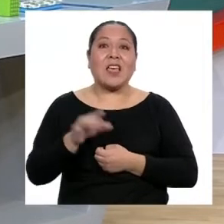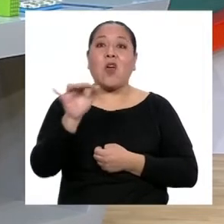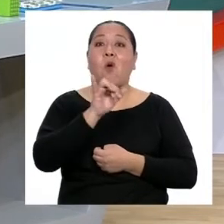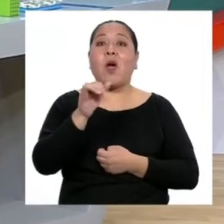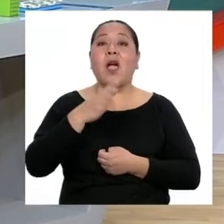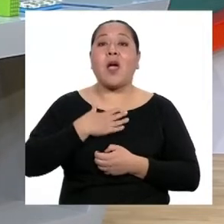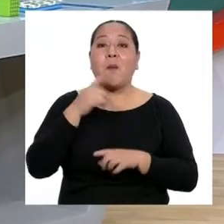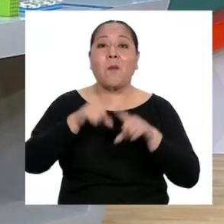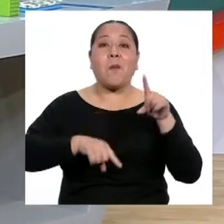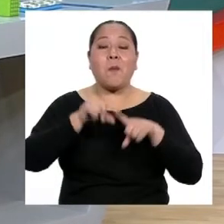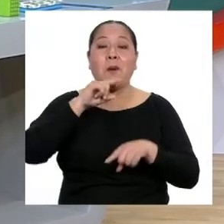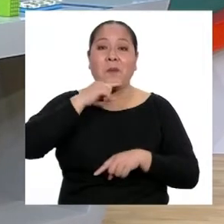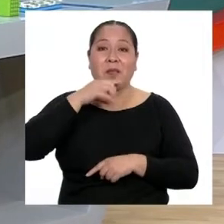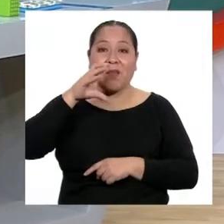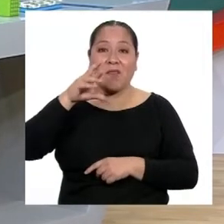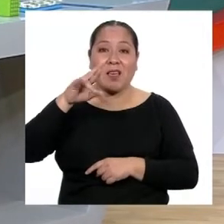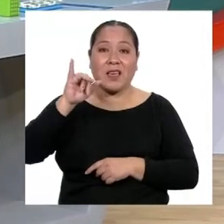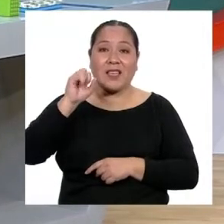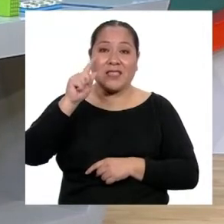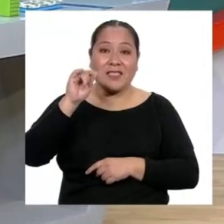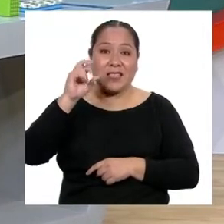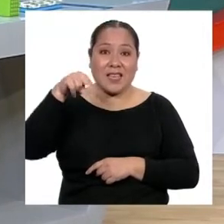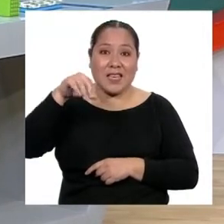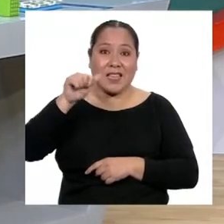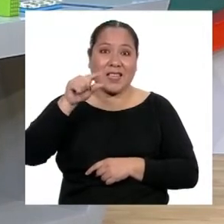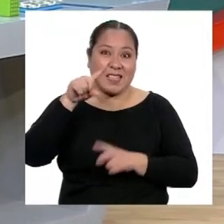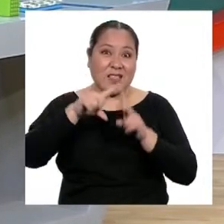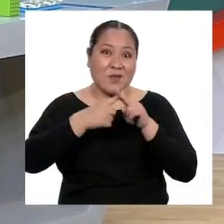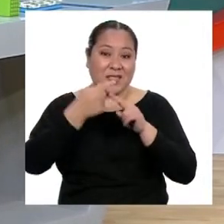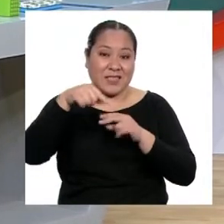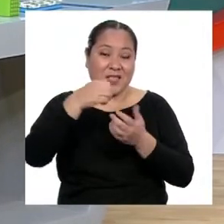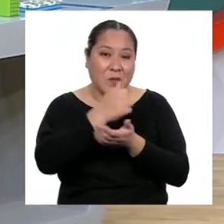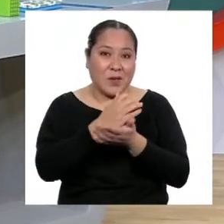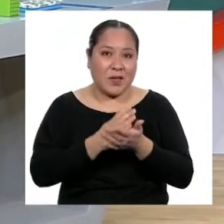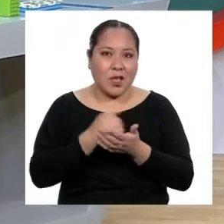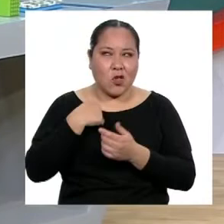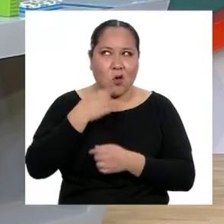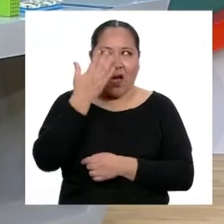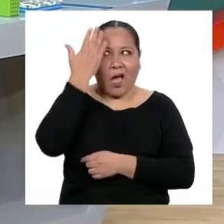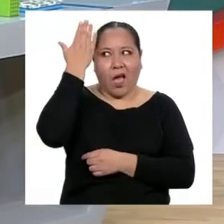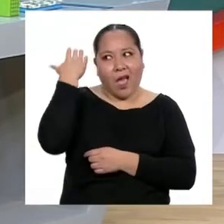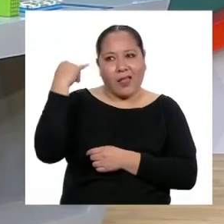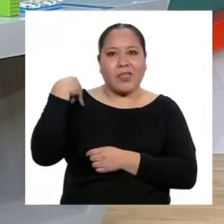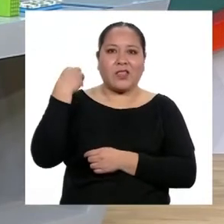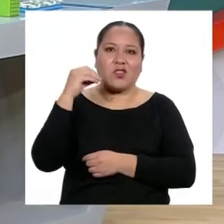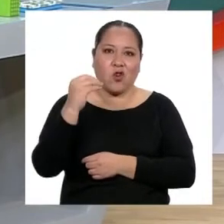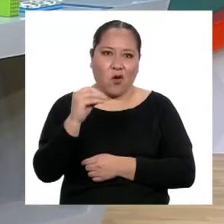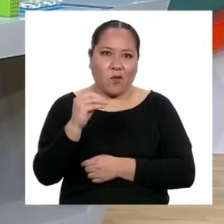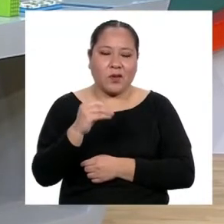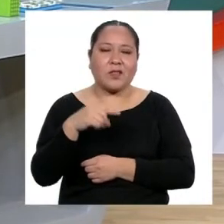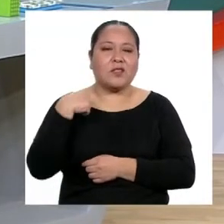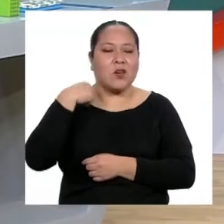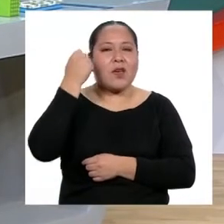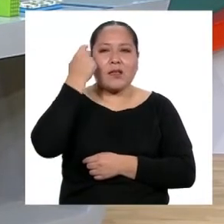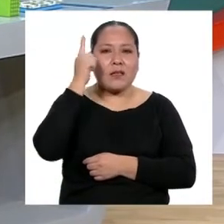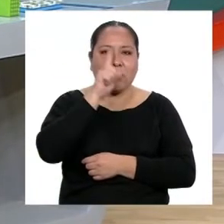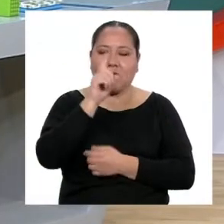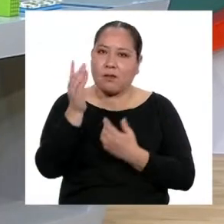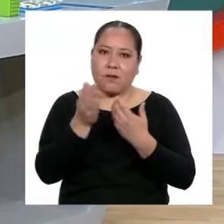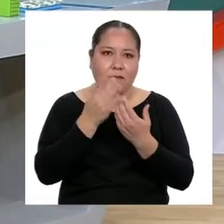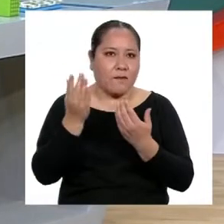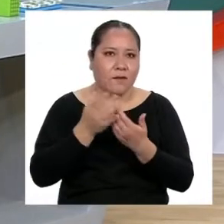Cristina, están entrando en esta etapa. Y yo, como ex-adolescente, comprendo que no es muy fácil.